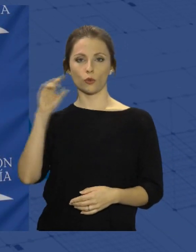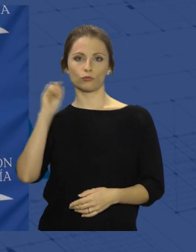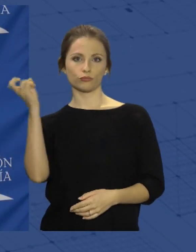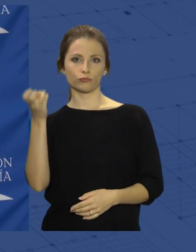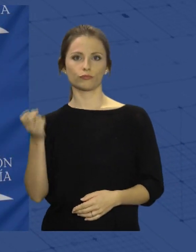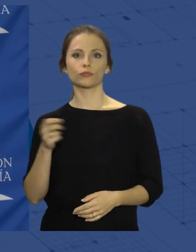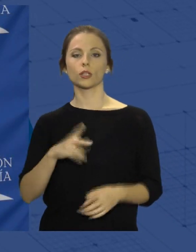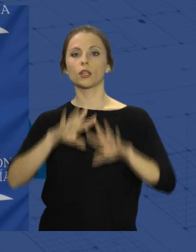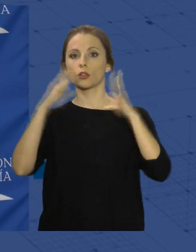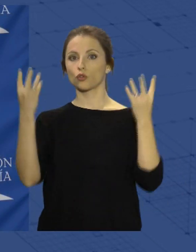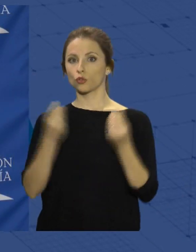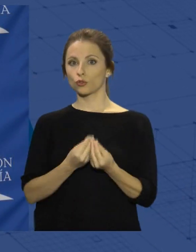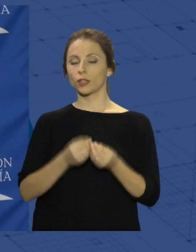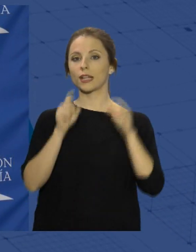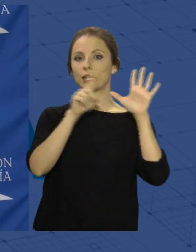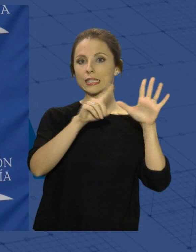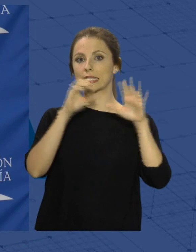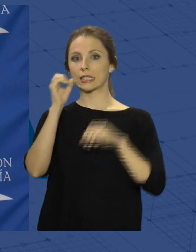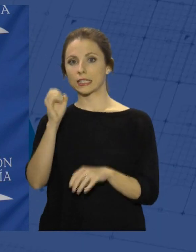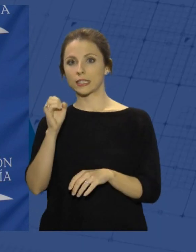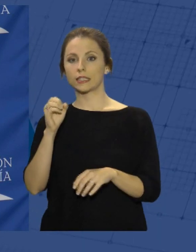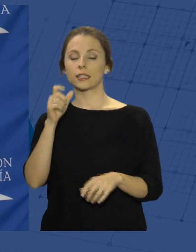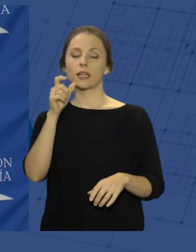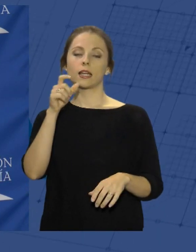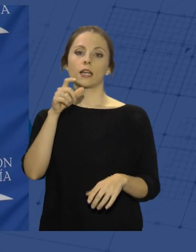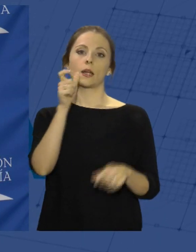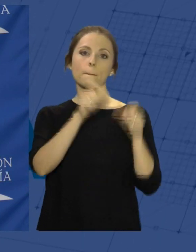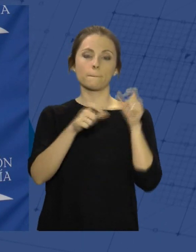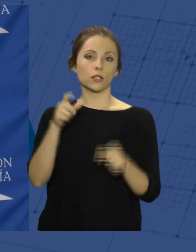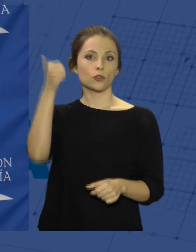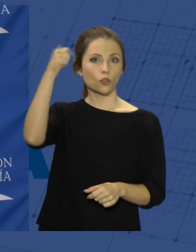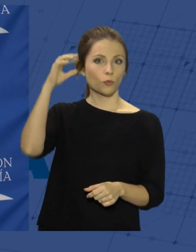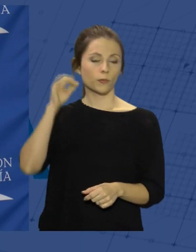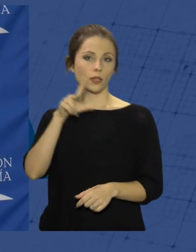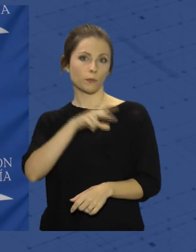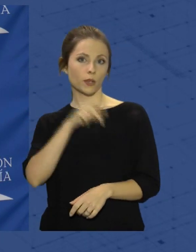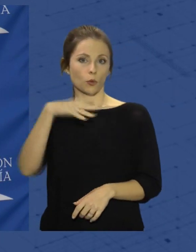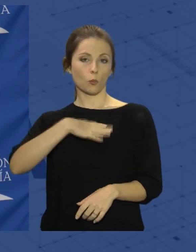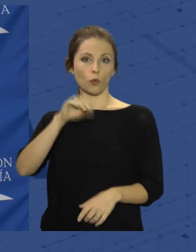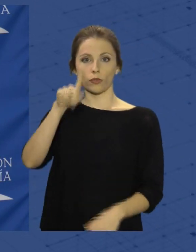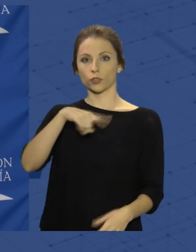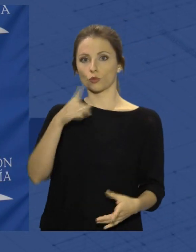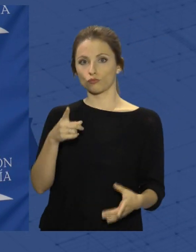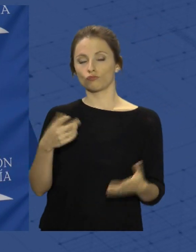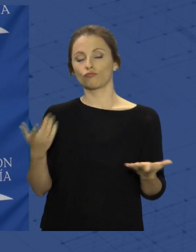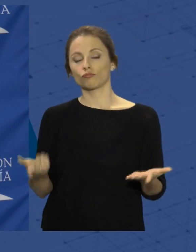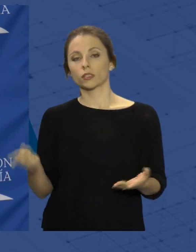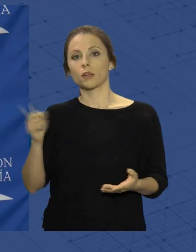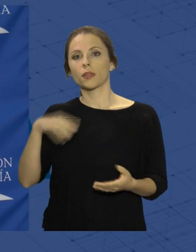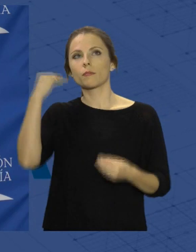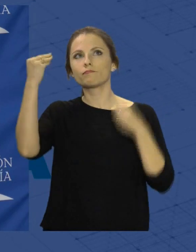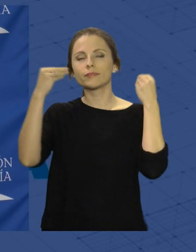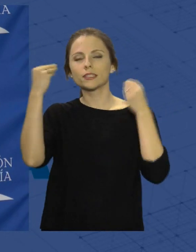a 60 nominados o nominadas y luego pensar en un